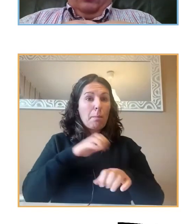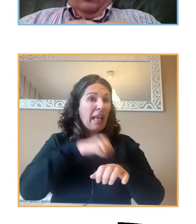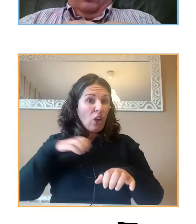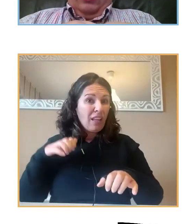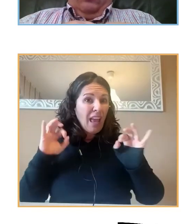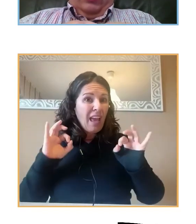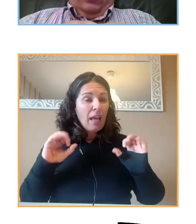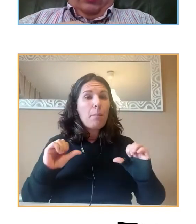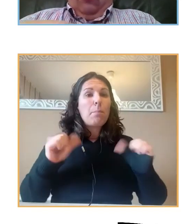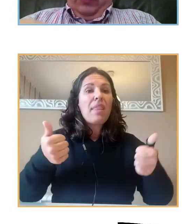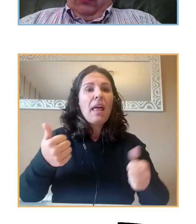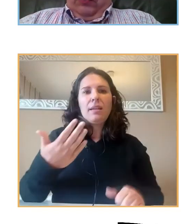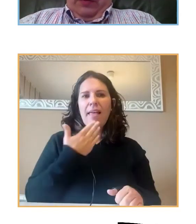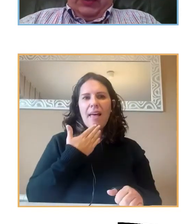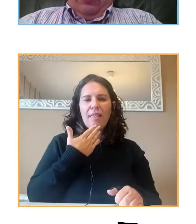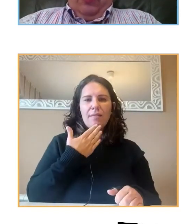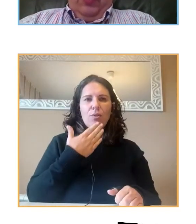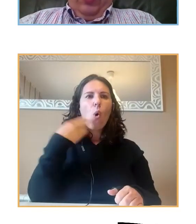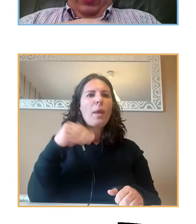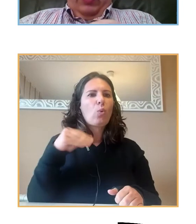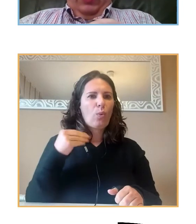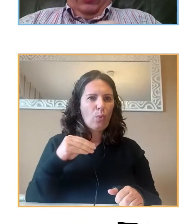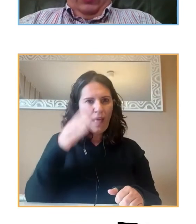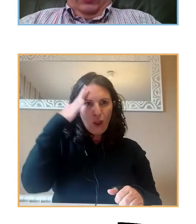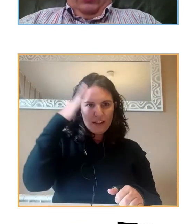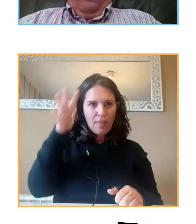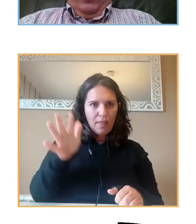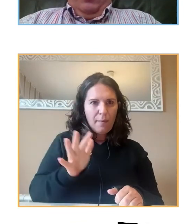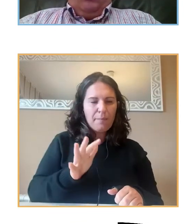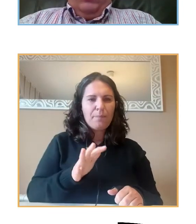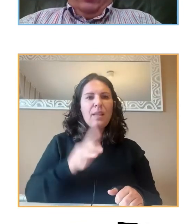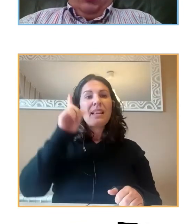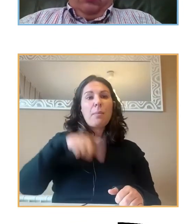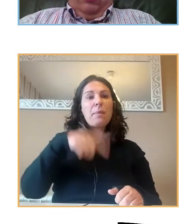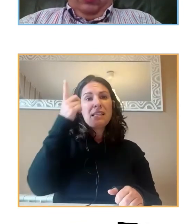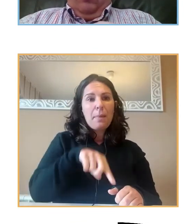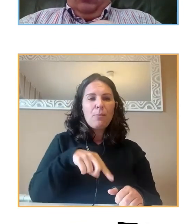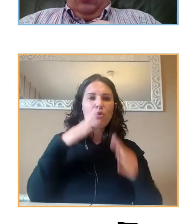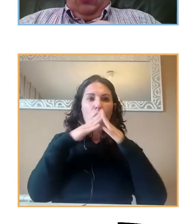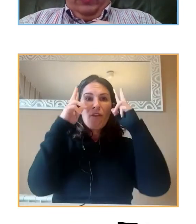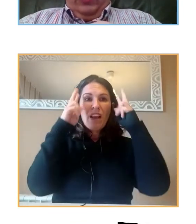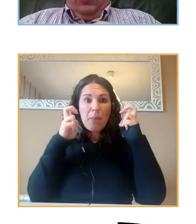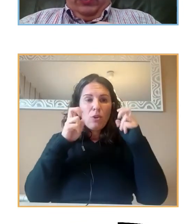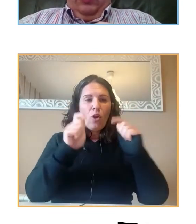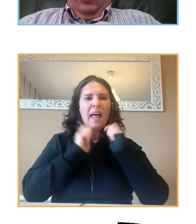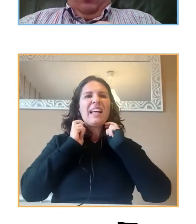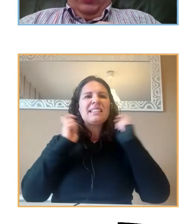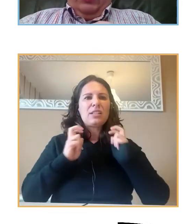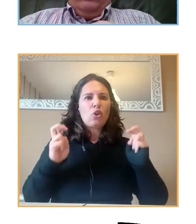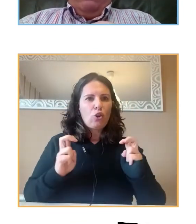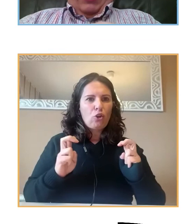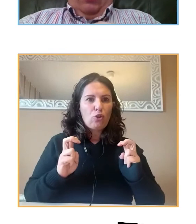en la adolescencia, en la juventud. También sabemos que el confinamiento es un estresor y, como todos los estresores,